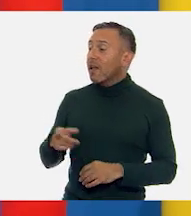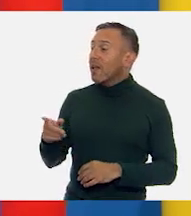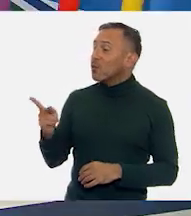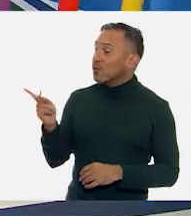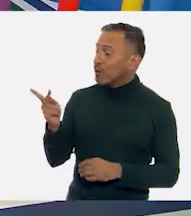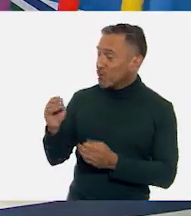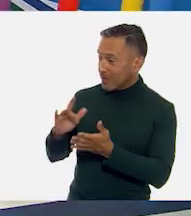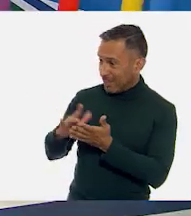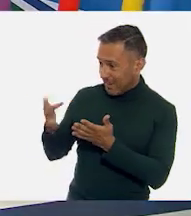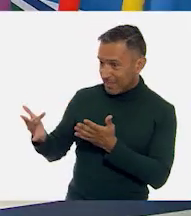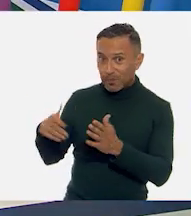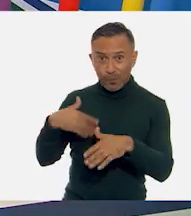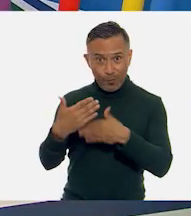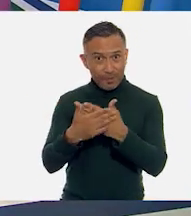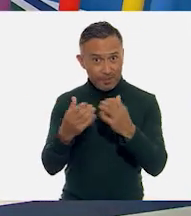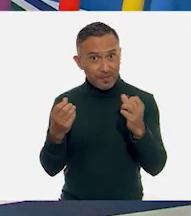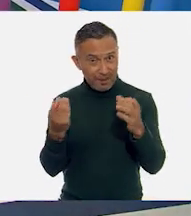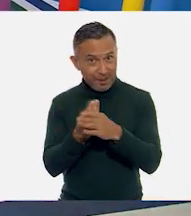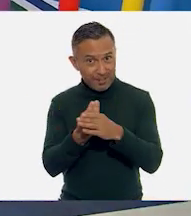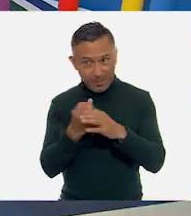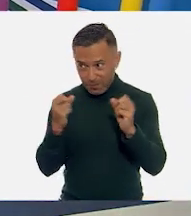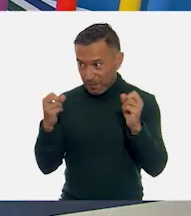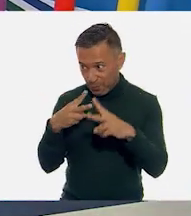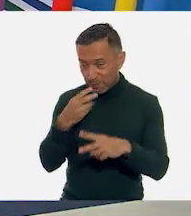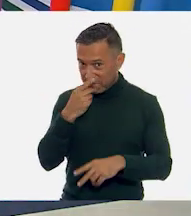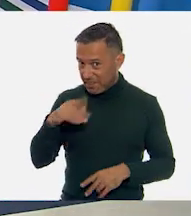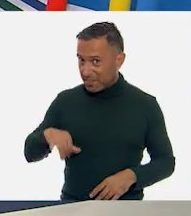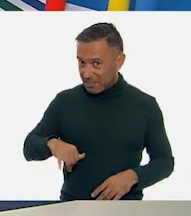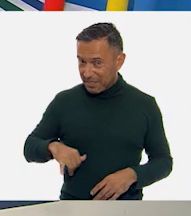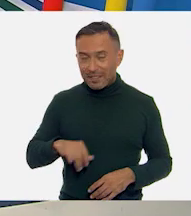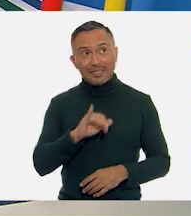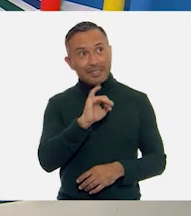gracias. Nos vemos en la siguiente clase, va a estar interesante. ¡Sí!